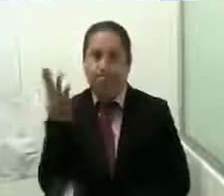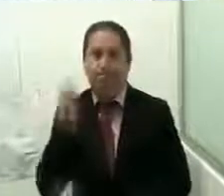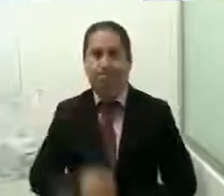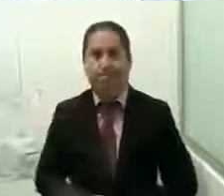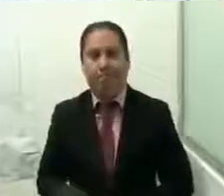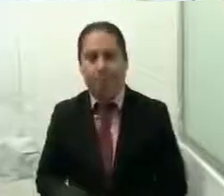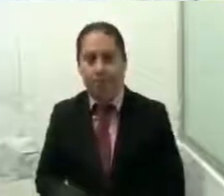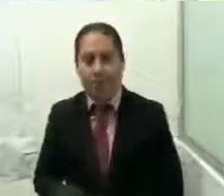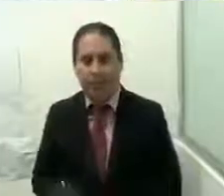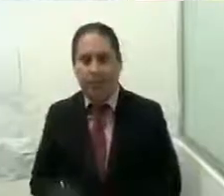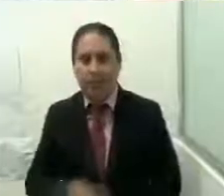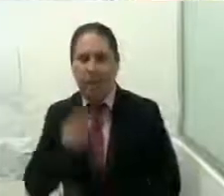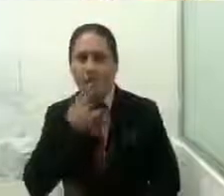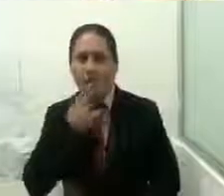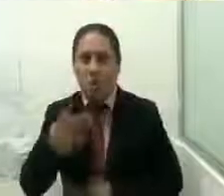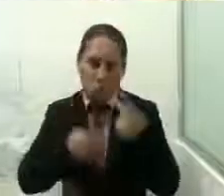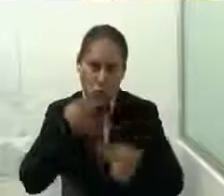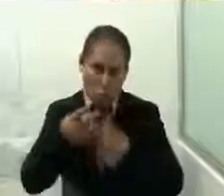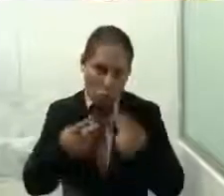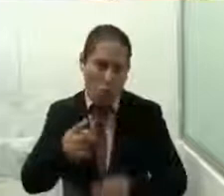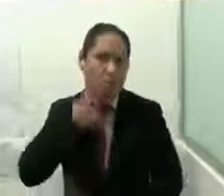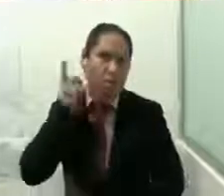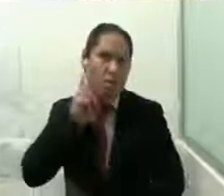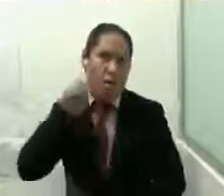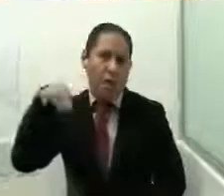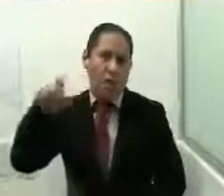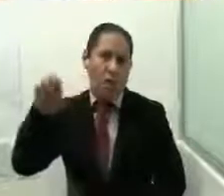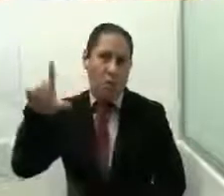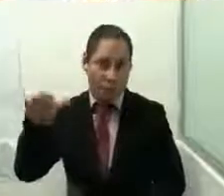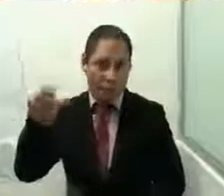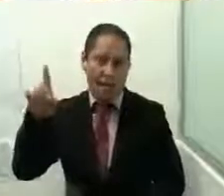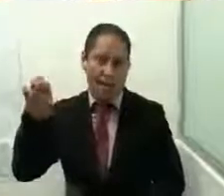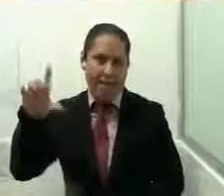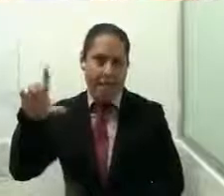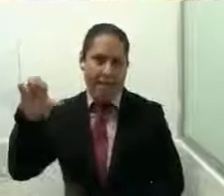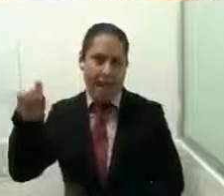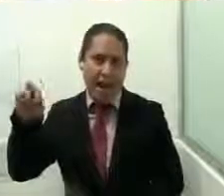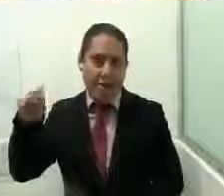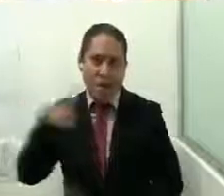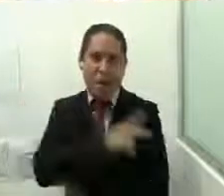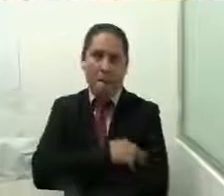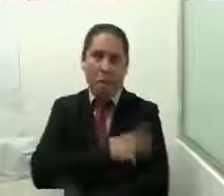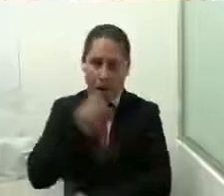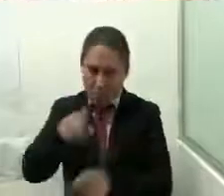Tiene el uso de la palabra la ciudadana diputada Manuela del Carmen Culebro Velasco, vocal de esta comisión.